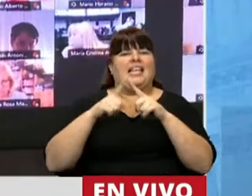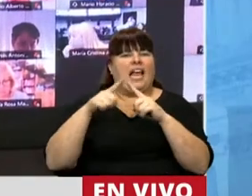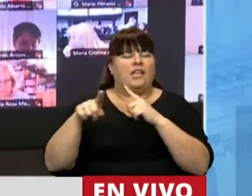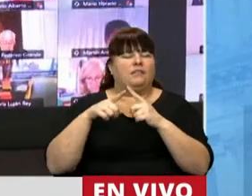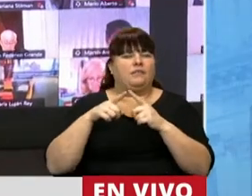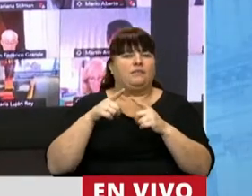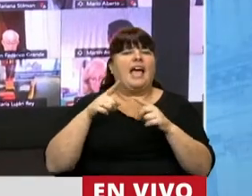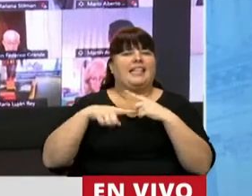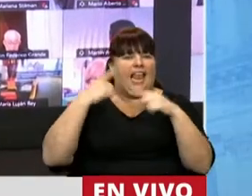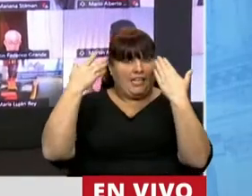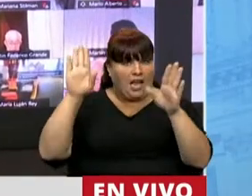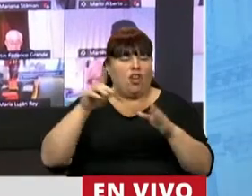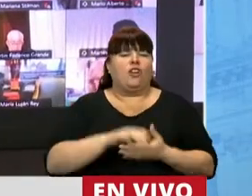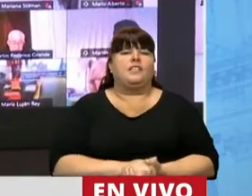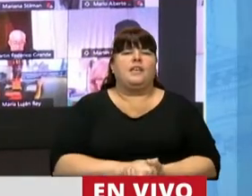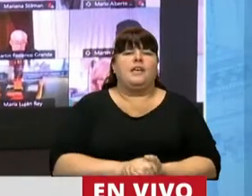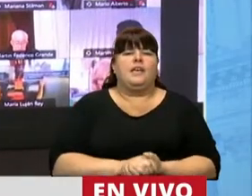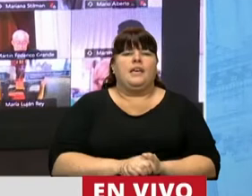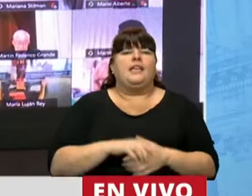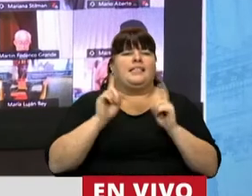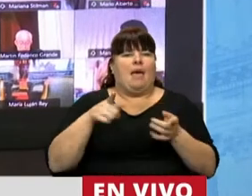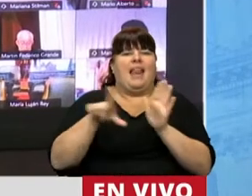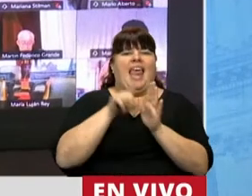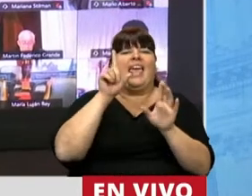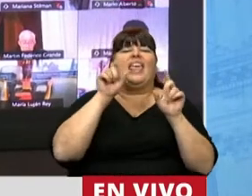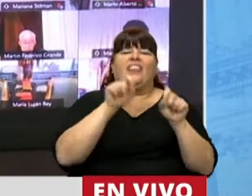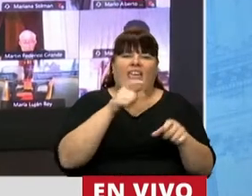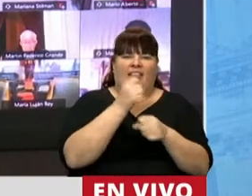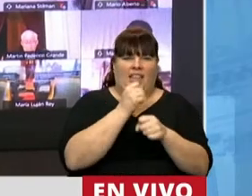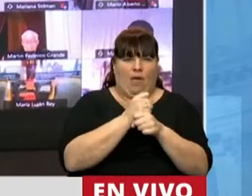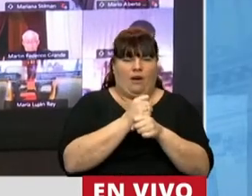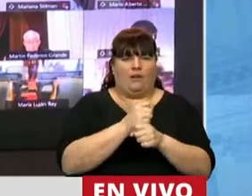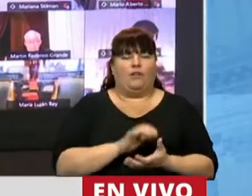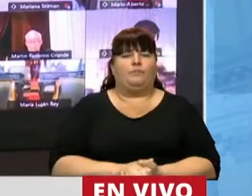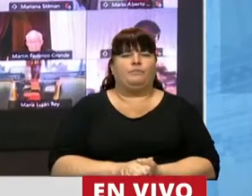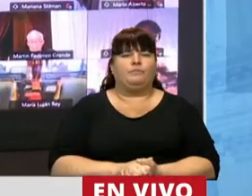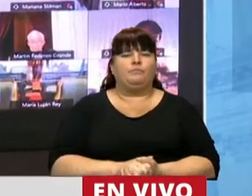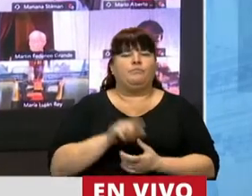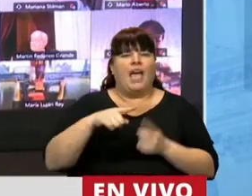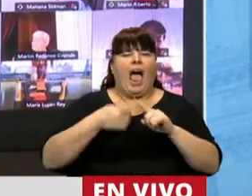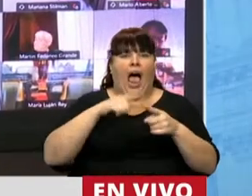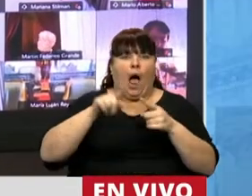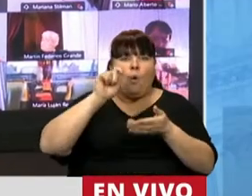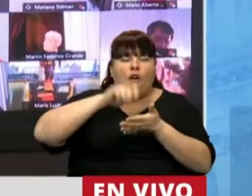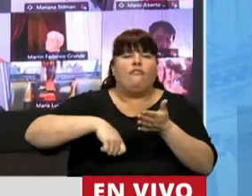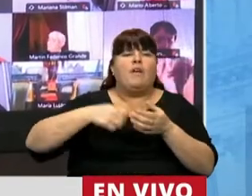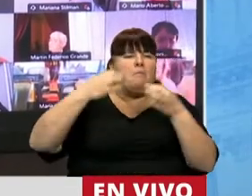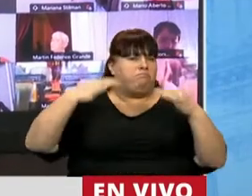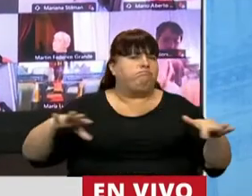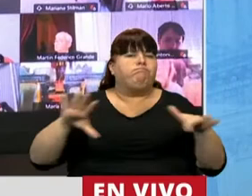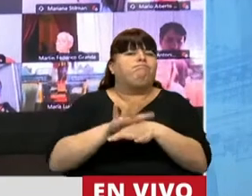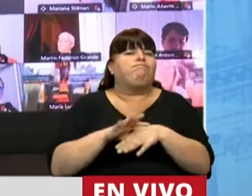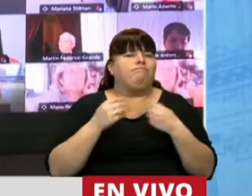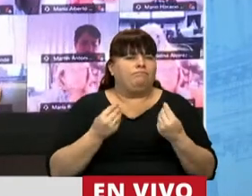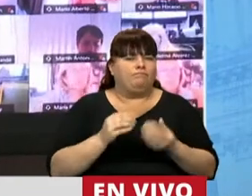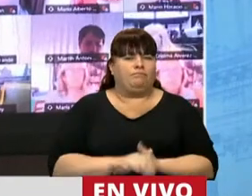exteriores y cultos y legislación del trabajo. Este convenio entra en armonización perfecta